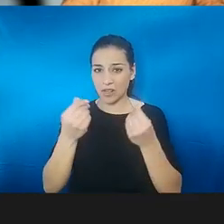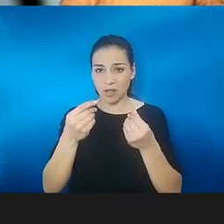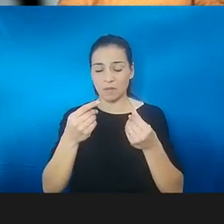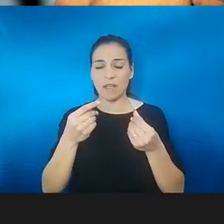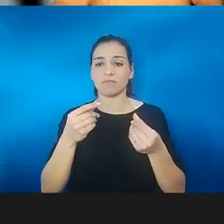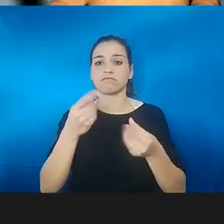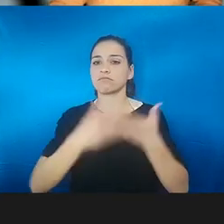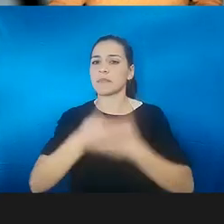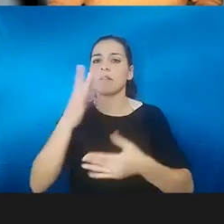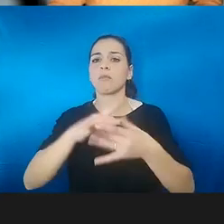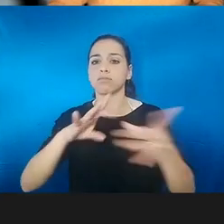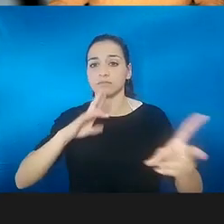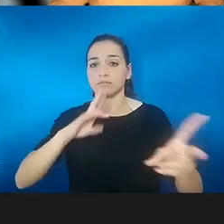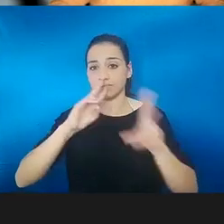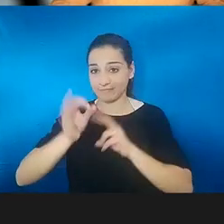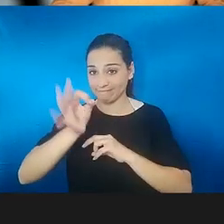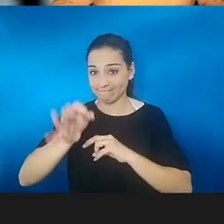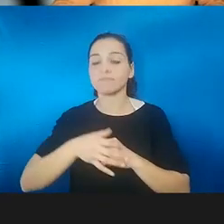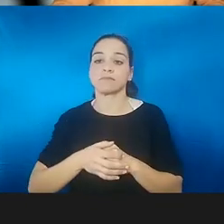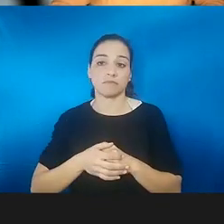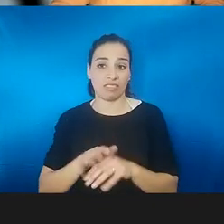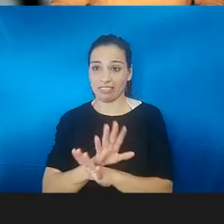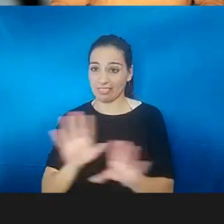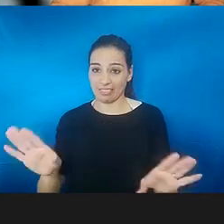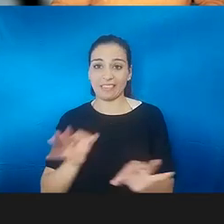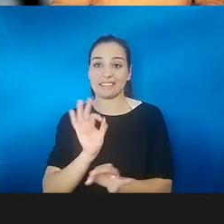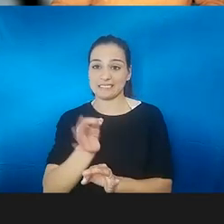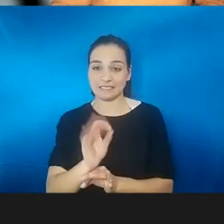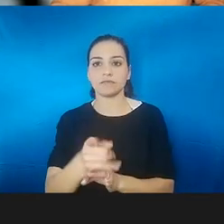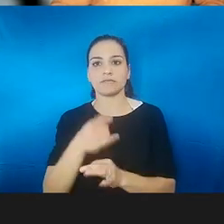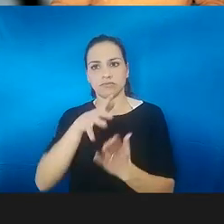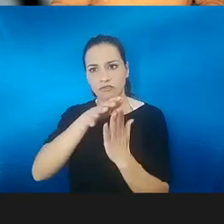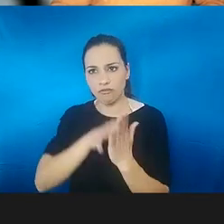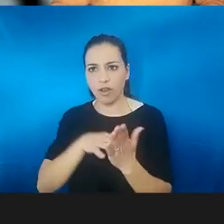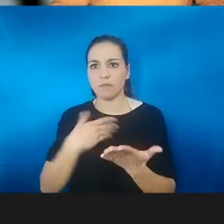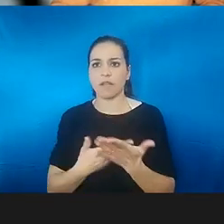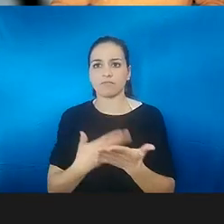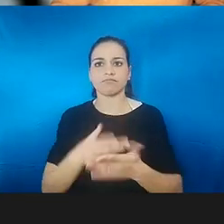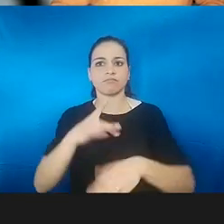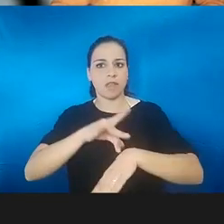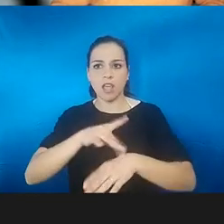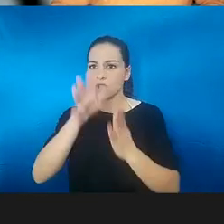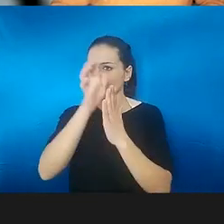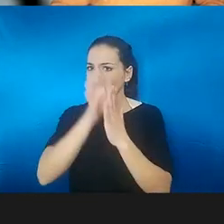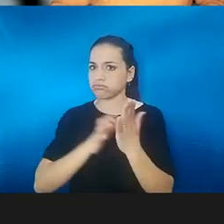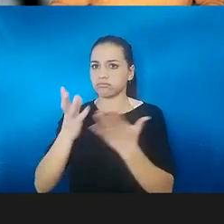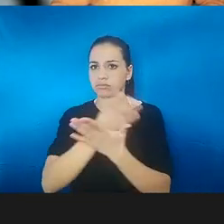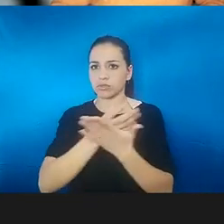discapacidad. Nada de nada. Yo aporté los informes médicos de todo tipo.